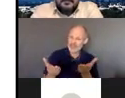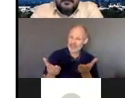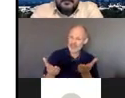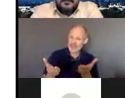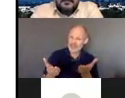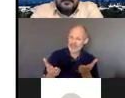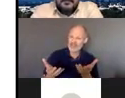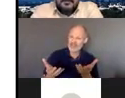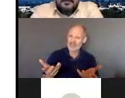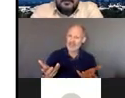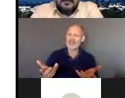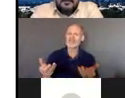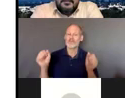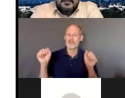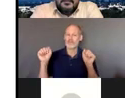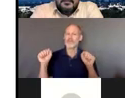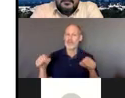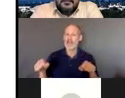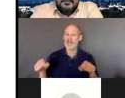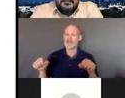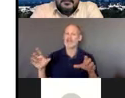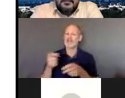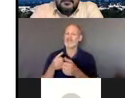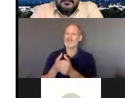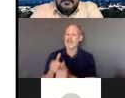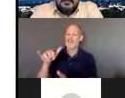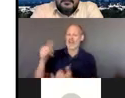y tratando de ver cuál es la educación